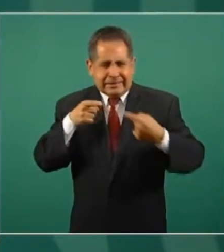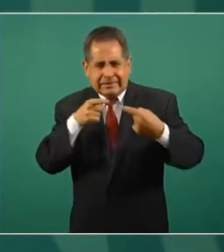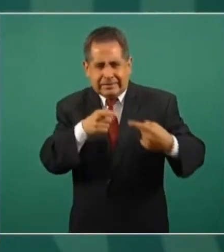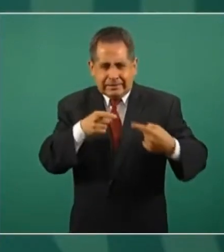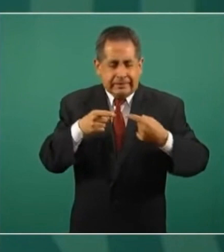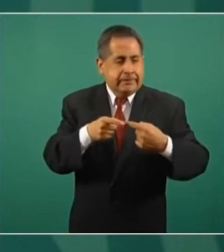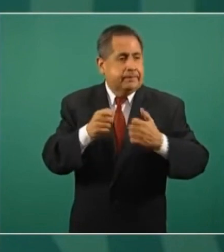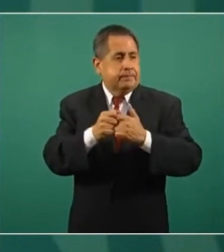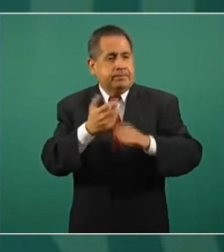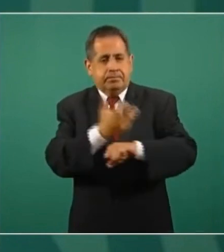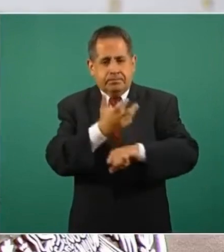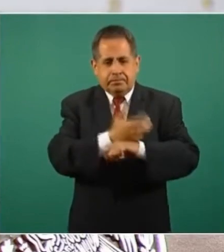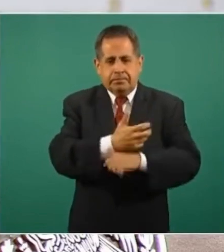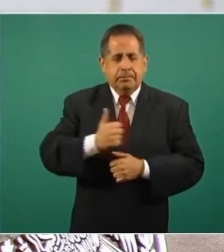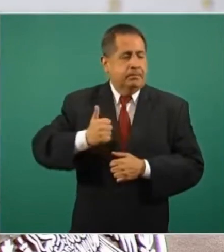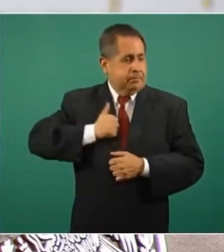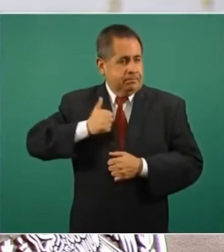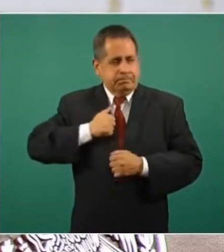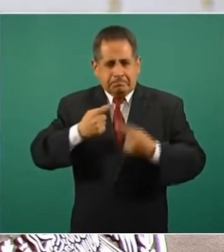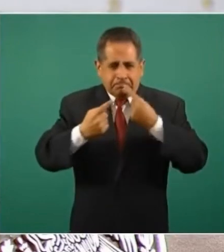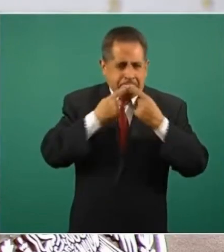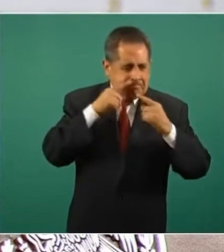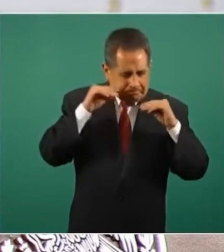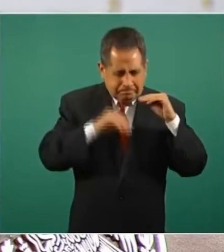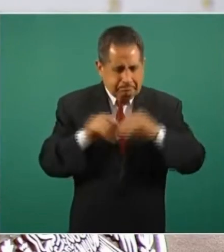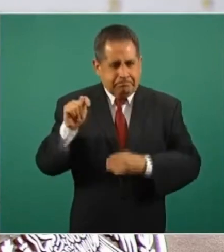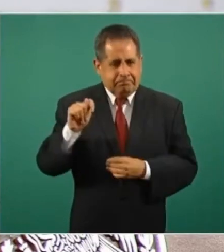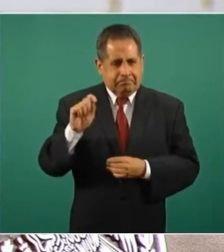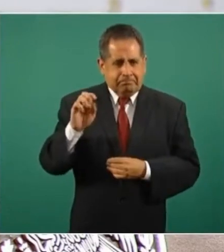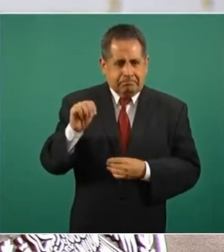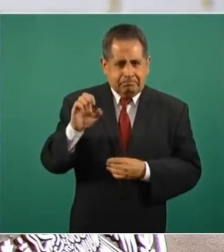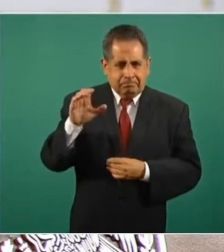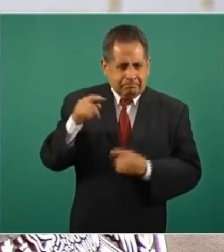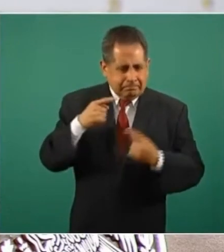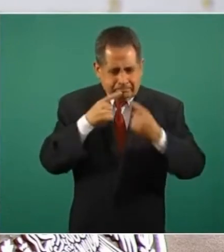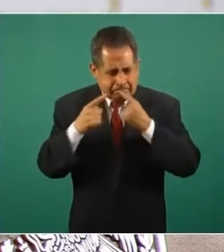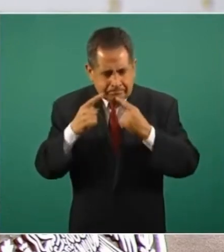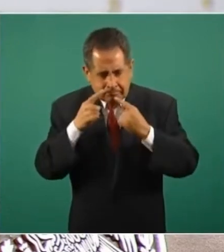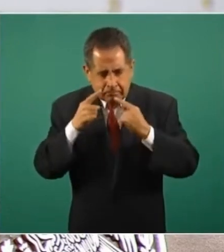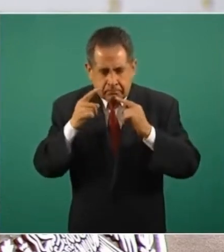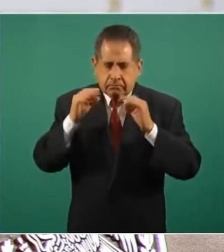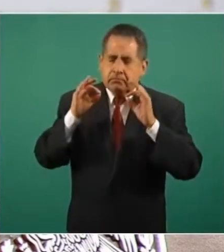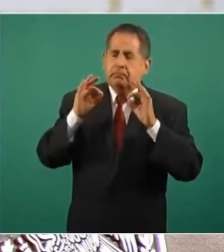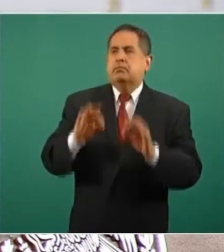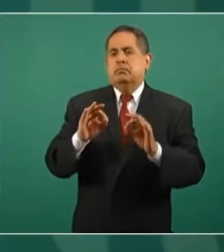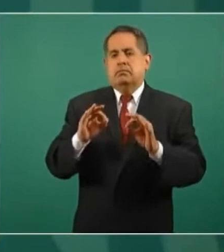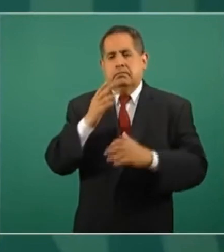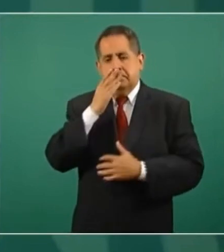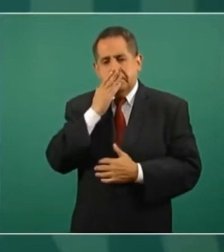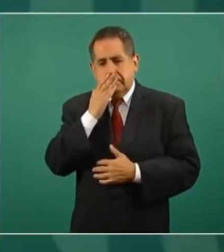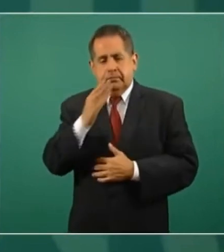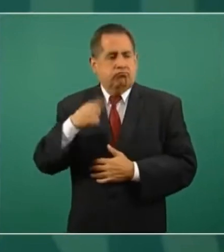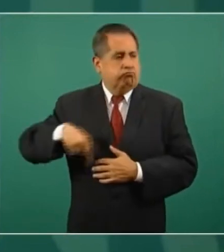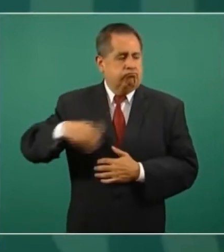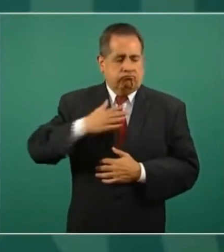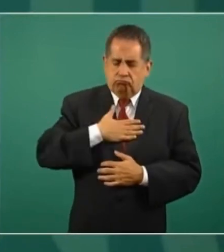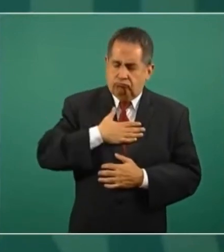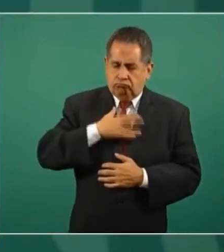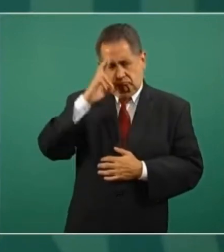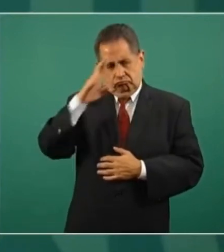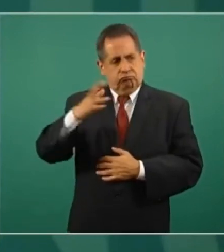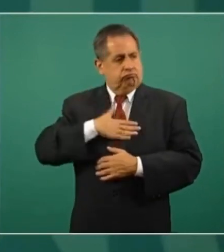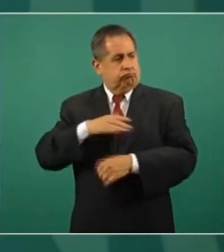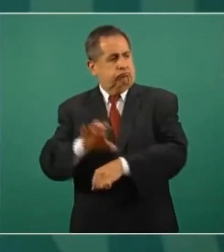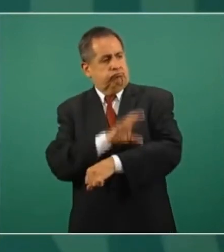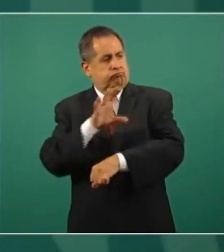donde se estaba negociando el tratado del TEMEC y finalmente se lograba esta soberanía dentro del